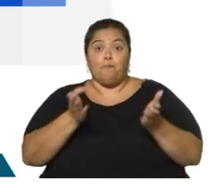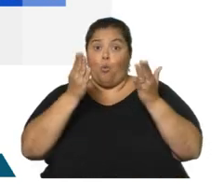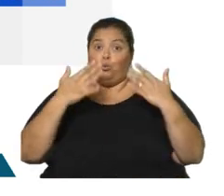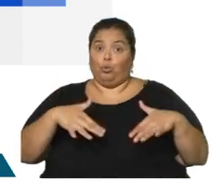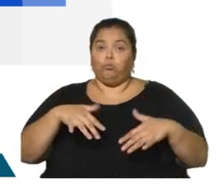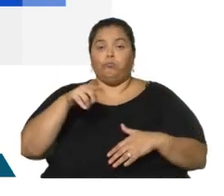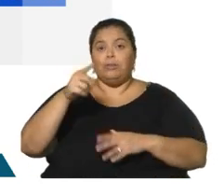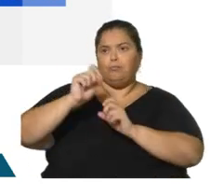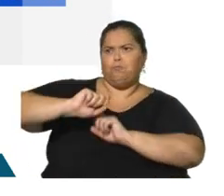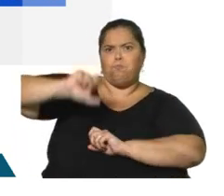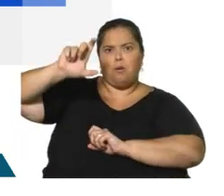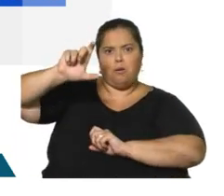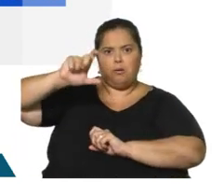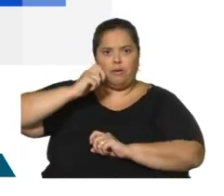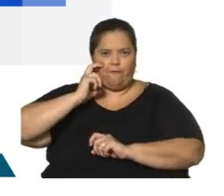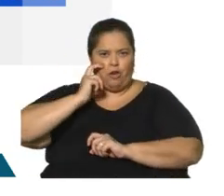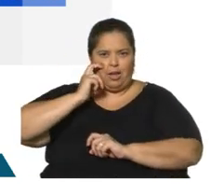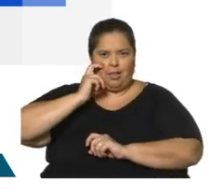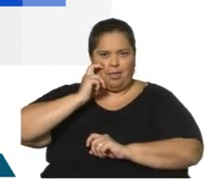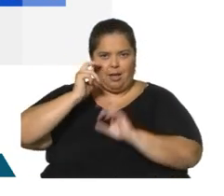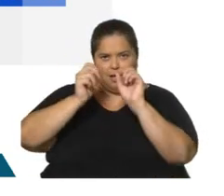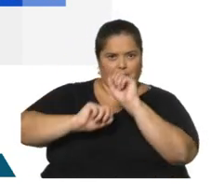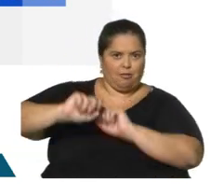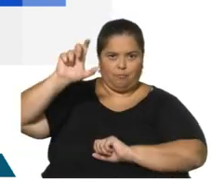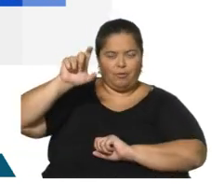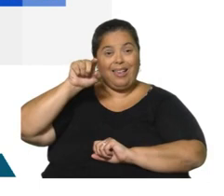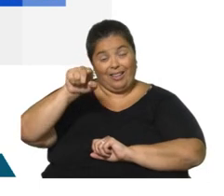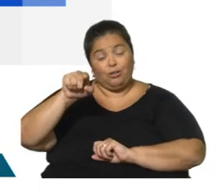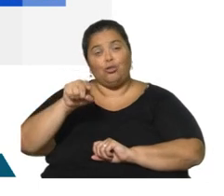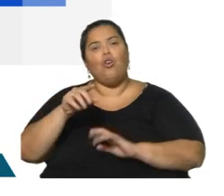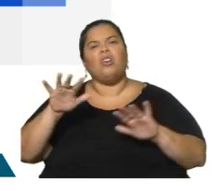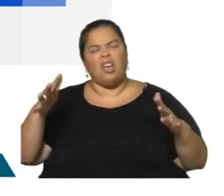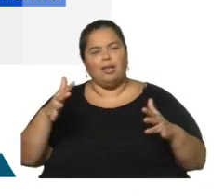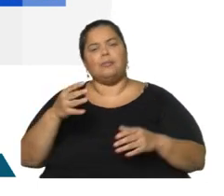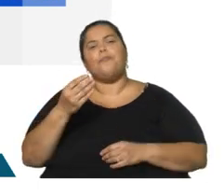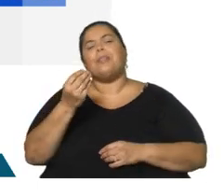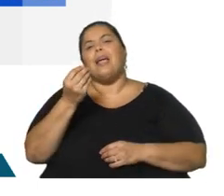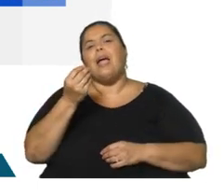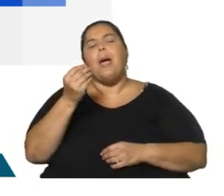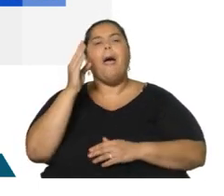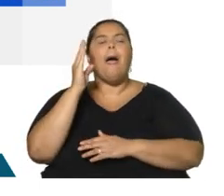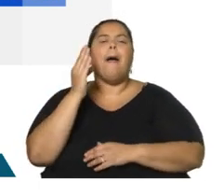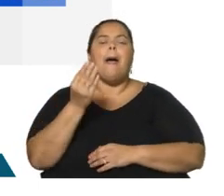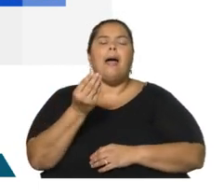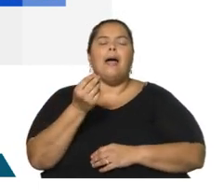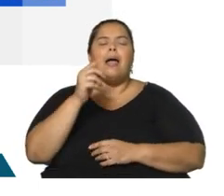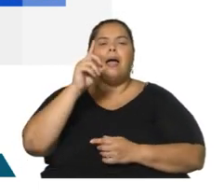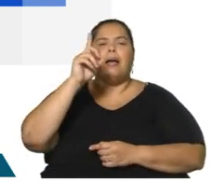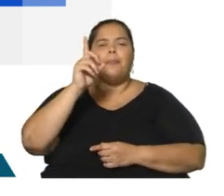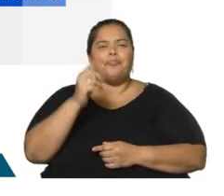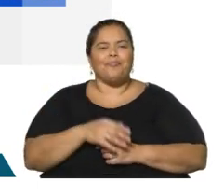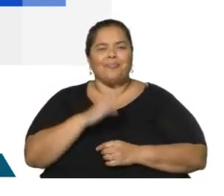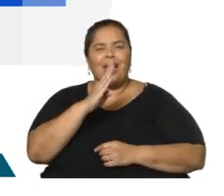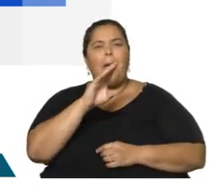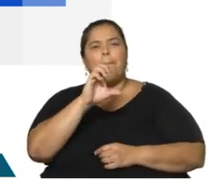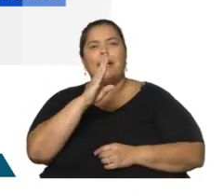La barra que sobresale en la gráfica por encima de las demás, son los concentrados de bebidas de la planta de Pepsi en Colonia. Está bajo el régimen